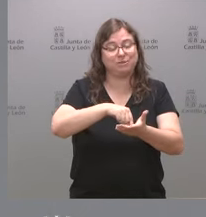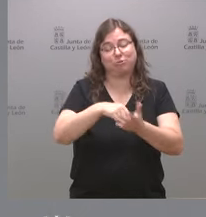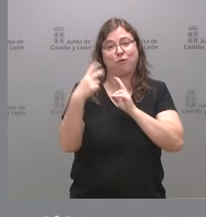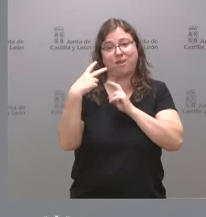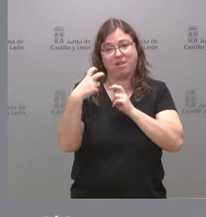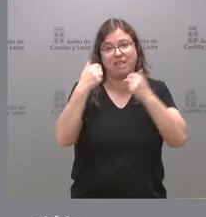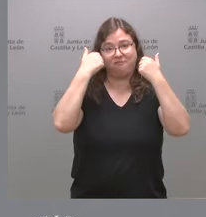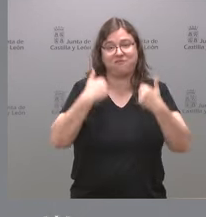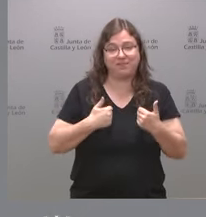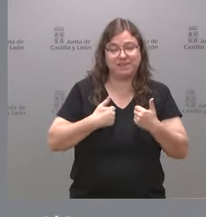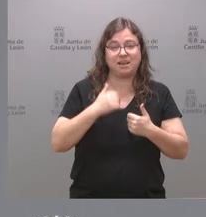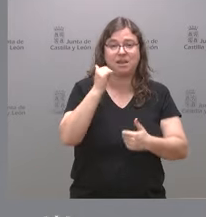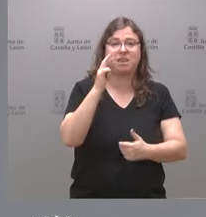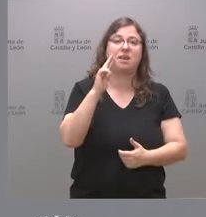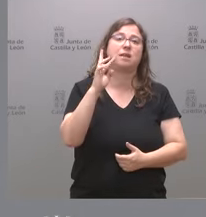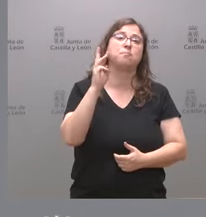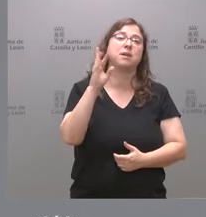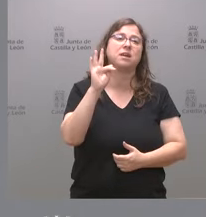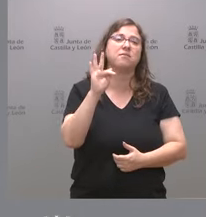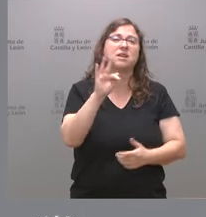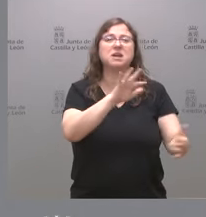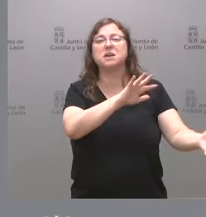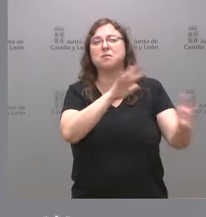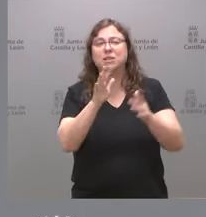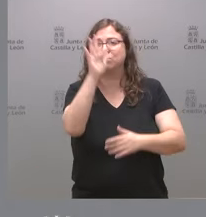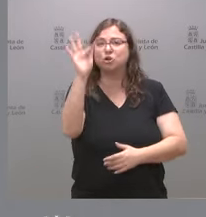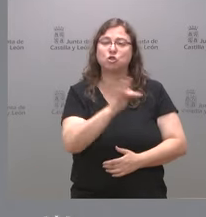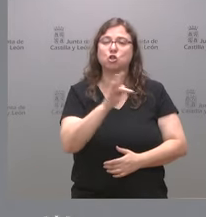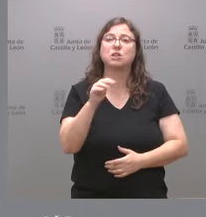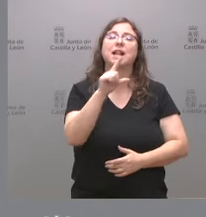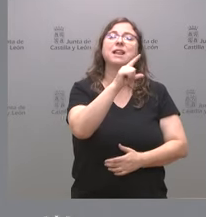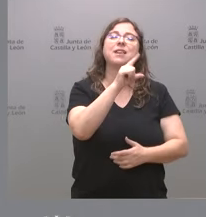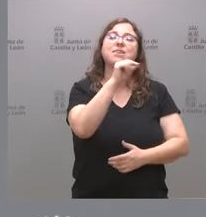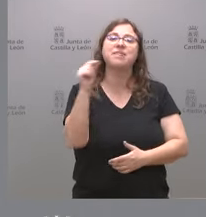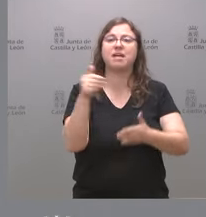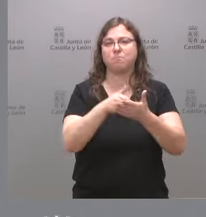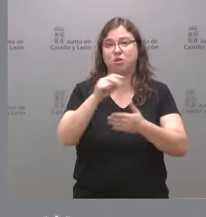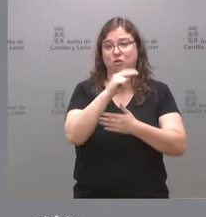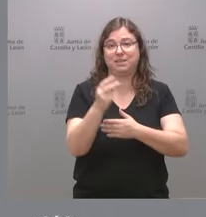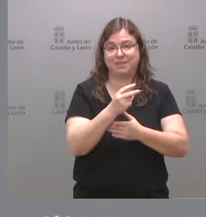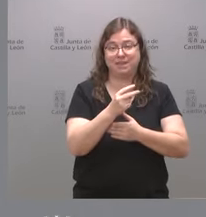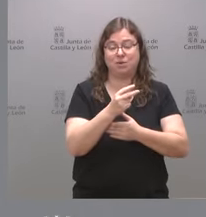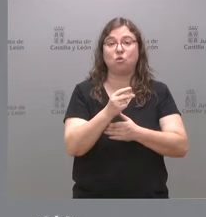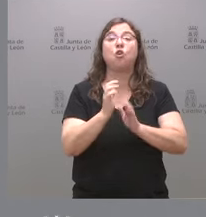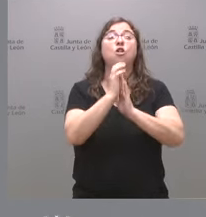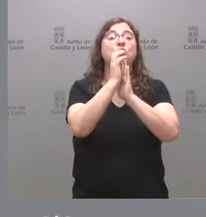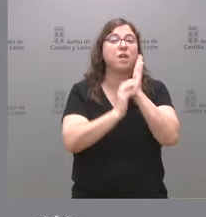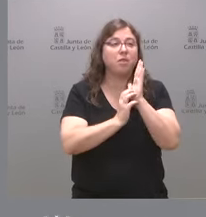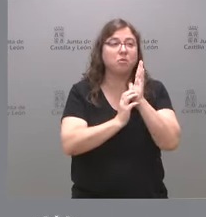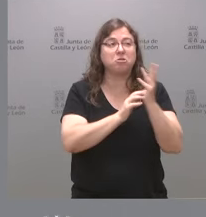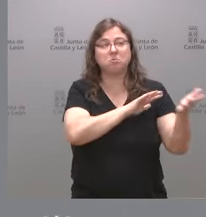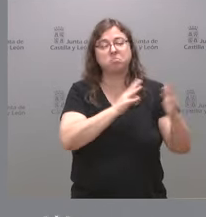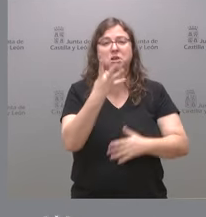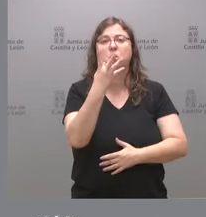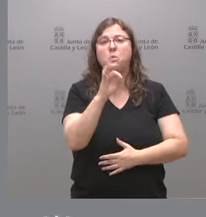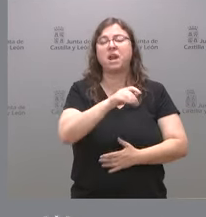en los tramos autonómicos supone en torno de los 100 millones de euros y en lo que supone en las deducciones fiscales en torno a 40